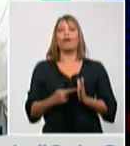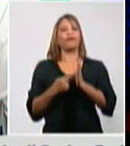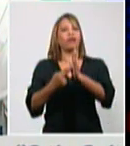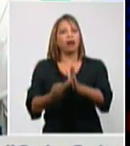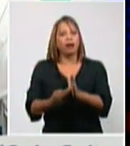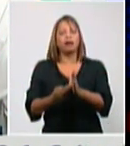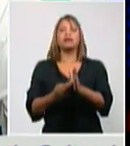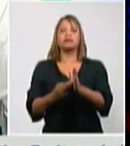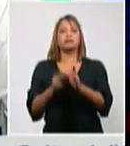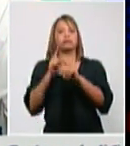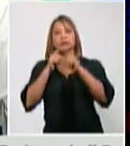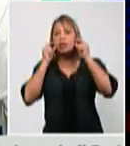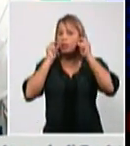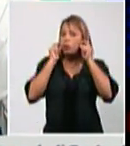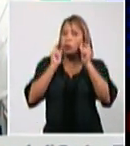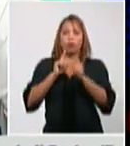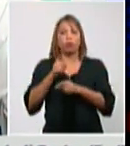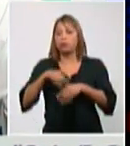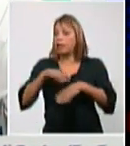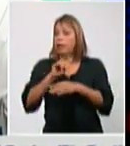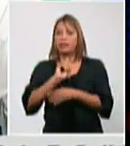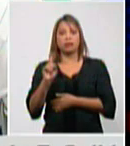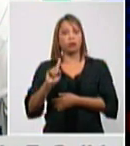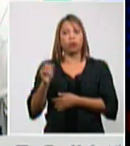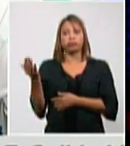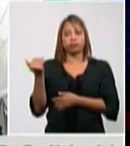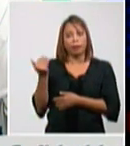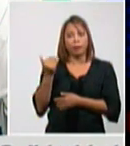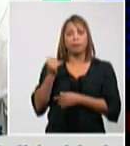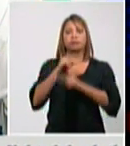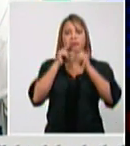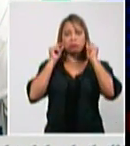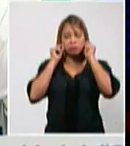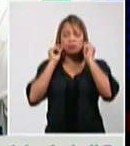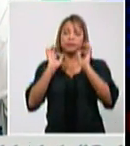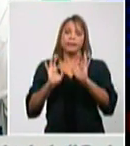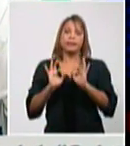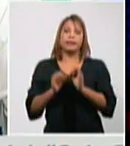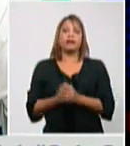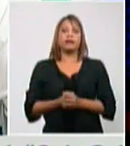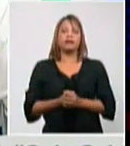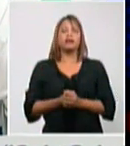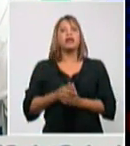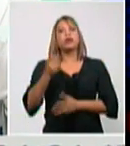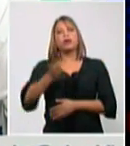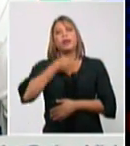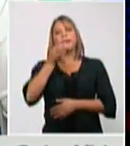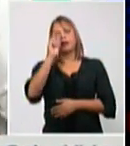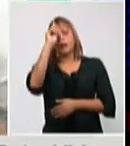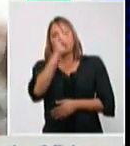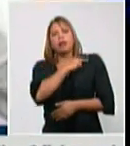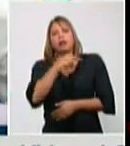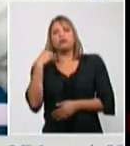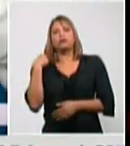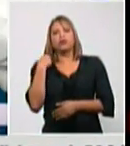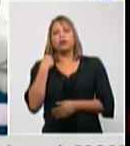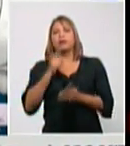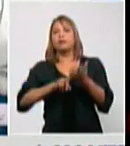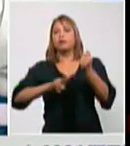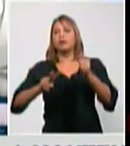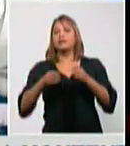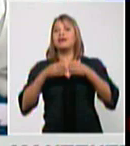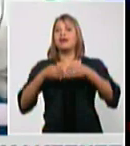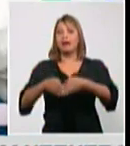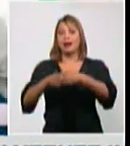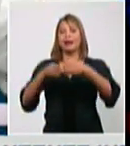Lamentablemente 54 lactantes y nos refería la doctora como la provincia de Grama la provincia de